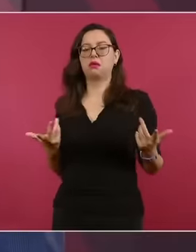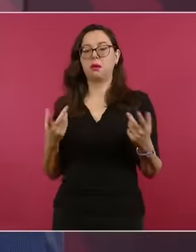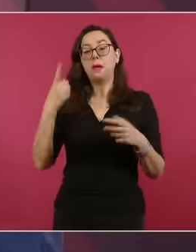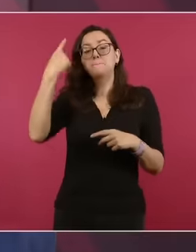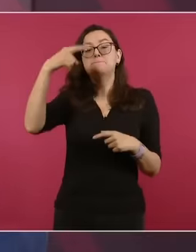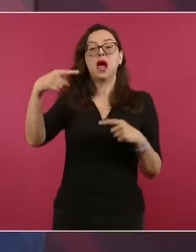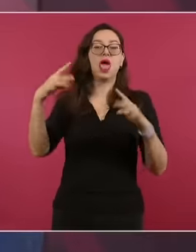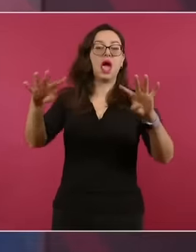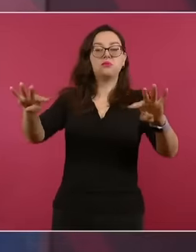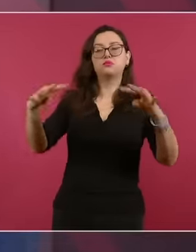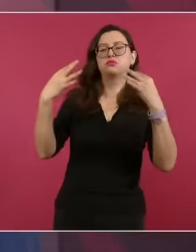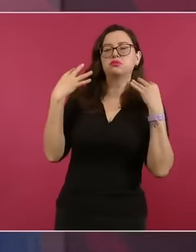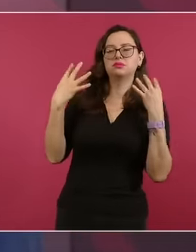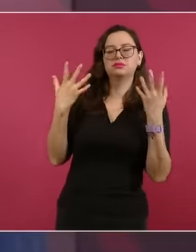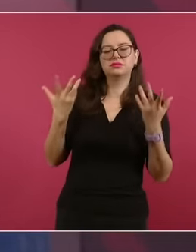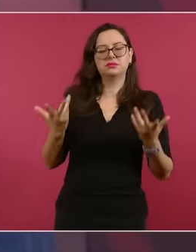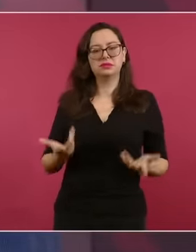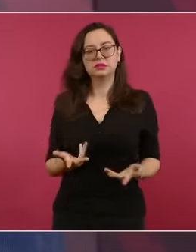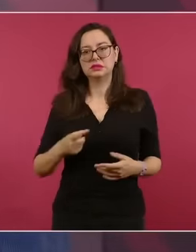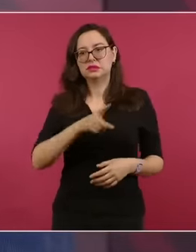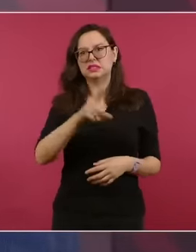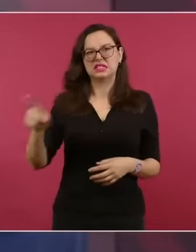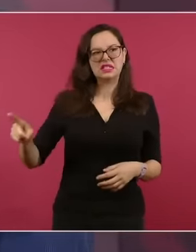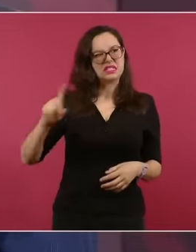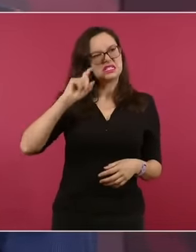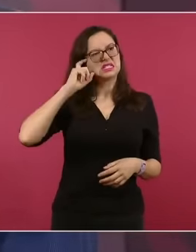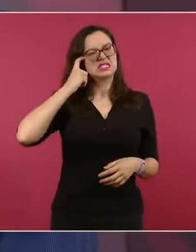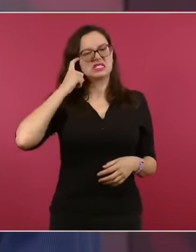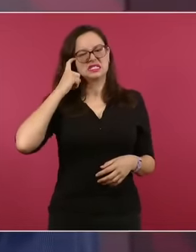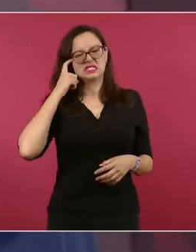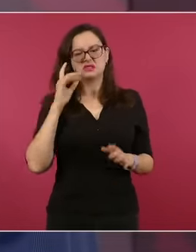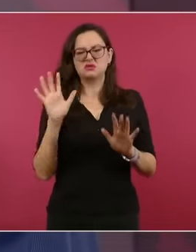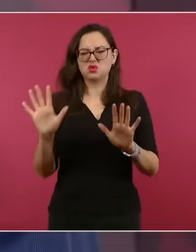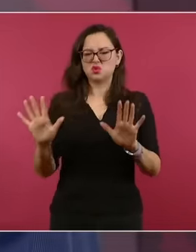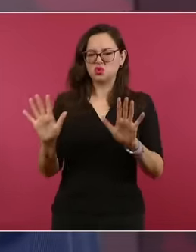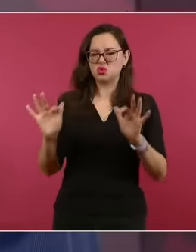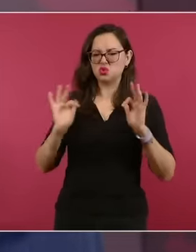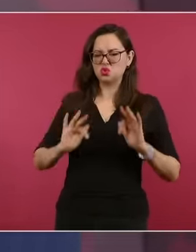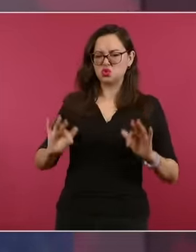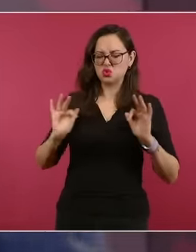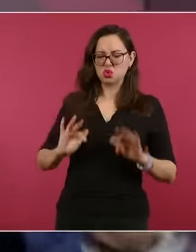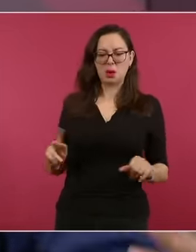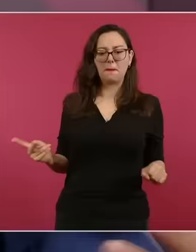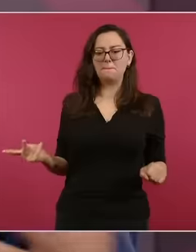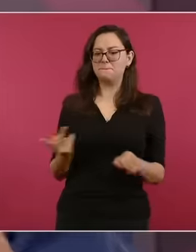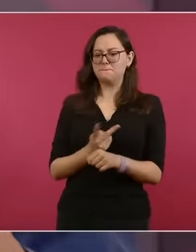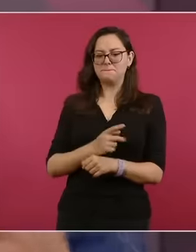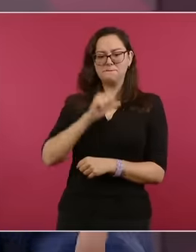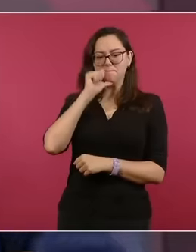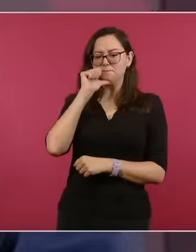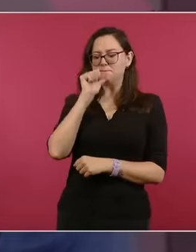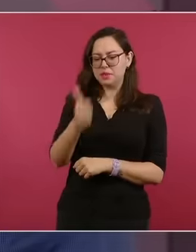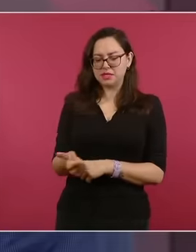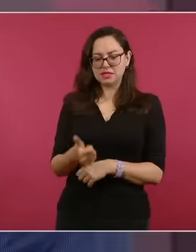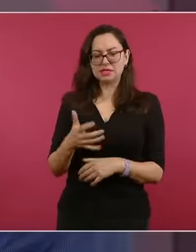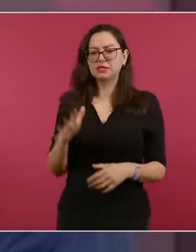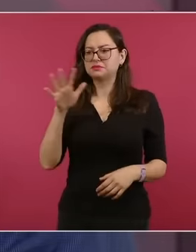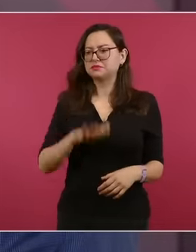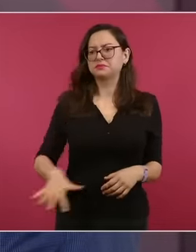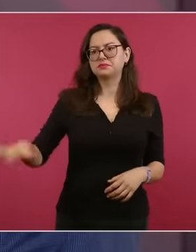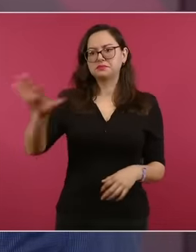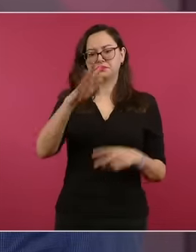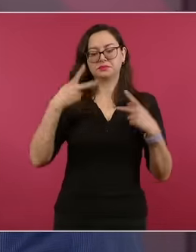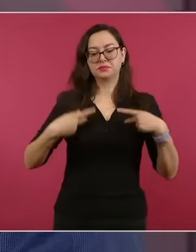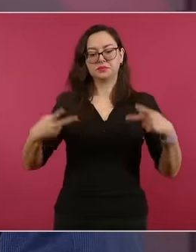ofendiendo, no pasa nada. Tengamos confianza en los ciudadanos,